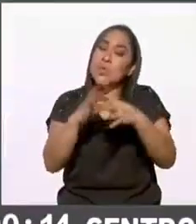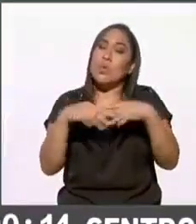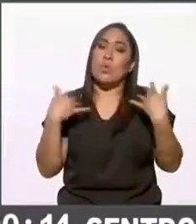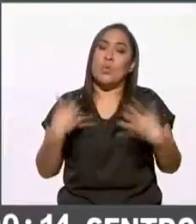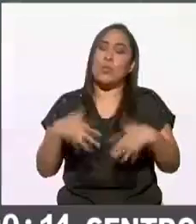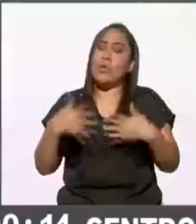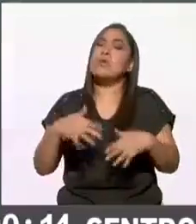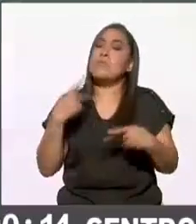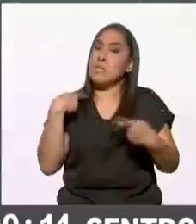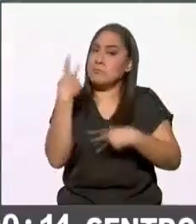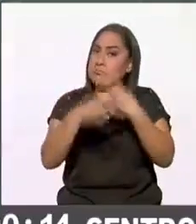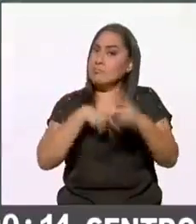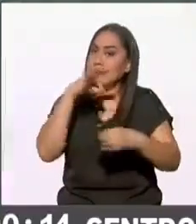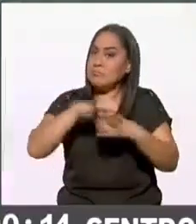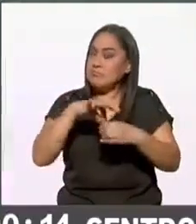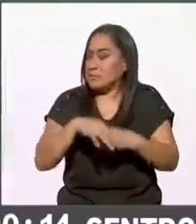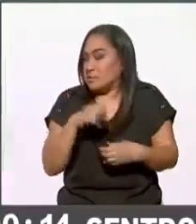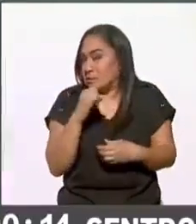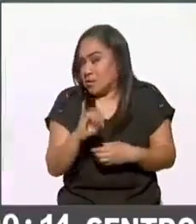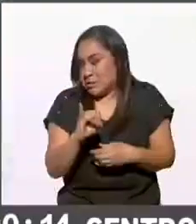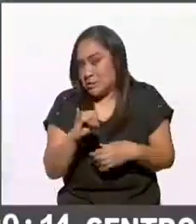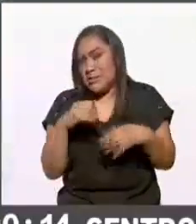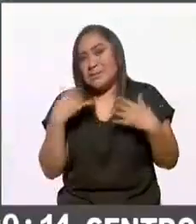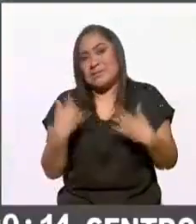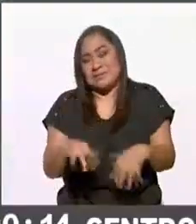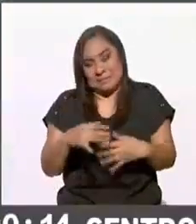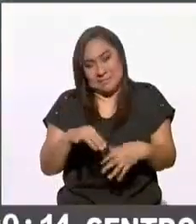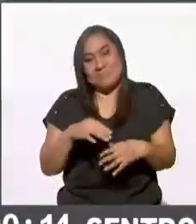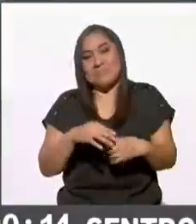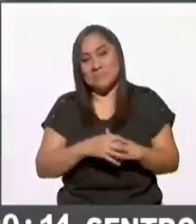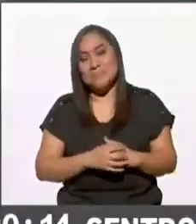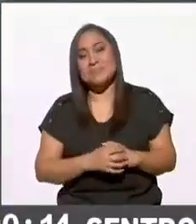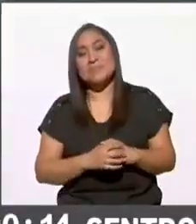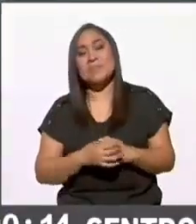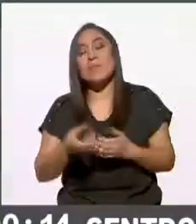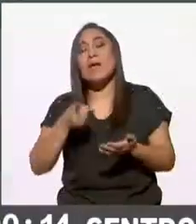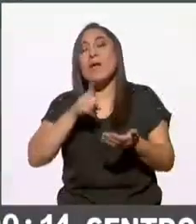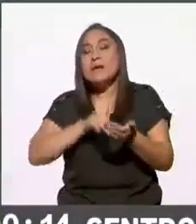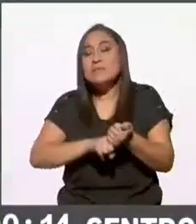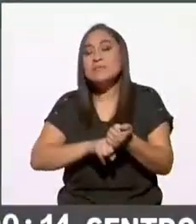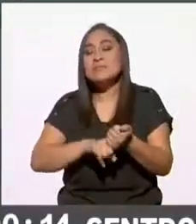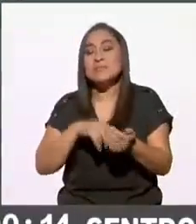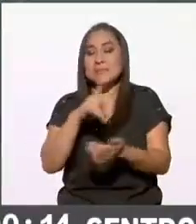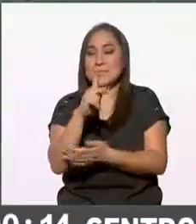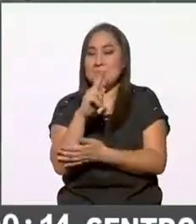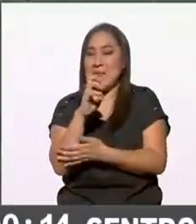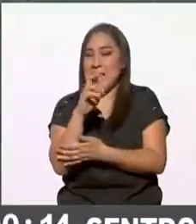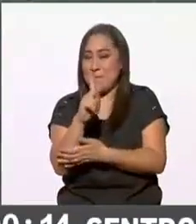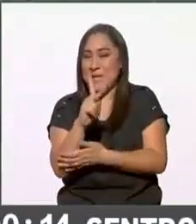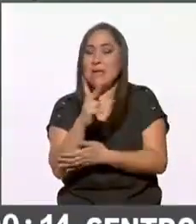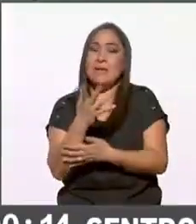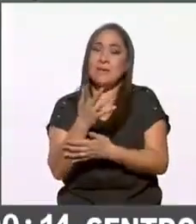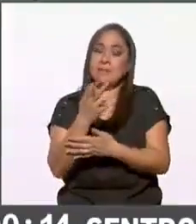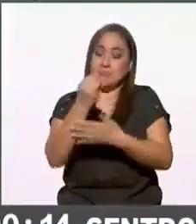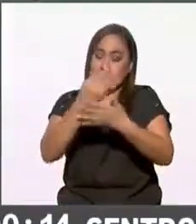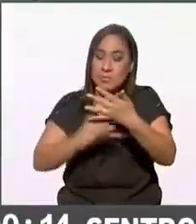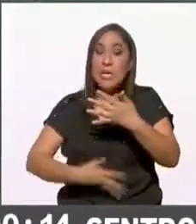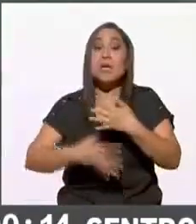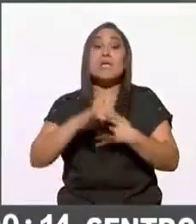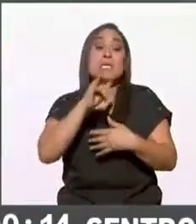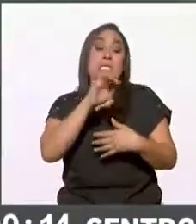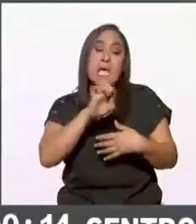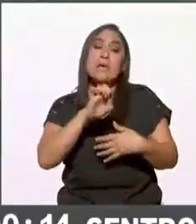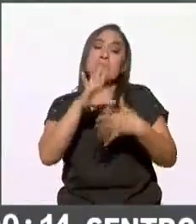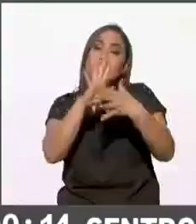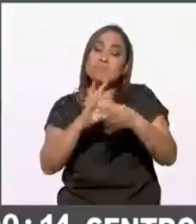participación ciudadana de los datos que evidentemente es dentro del PREP del INE que se están dando